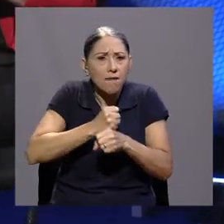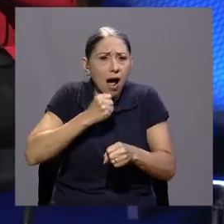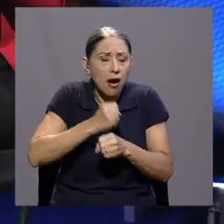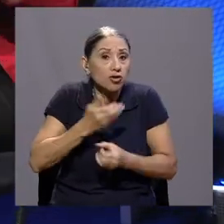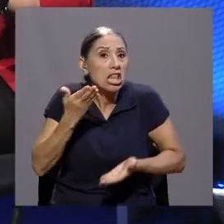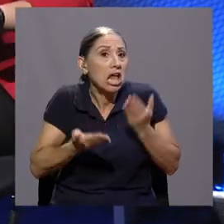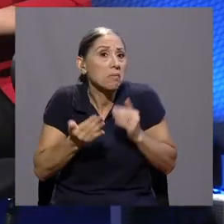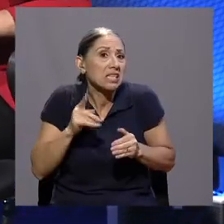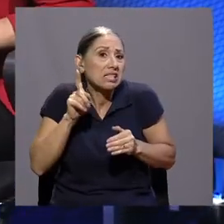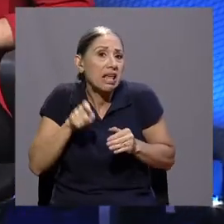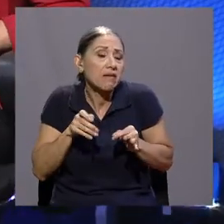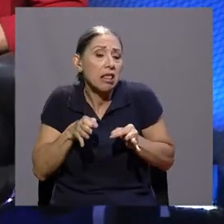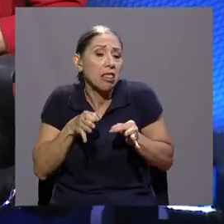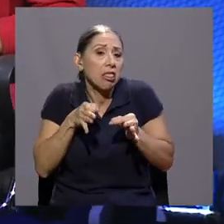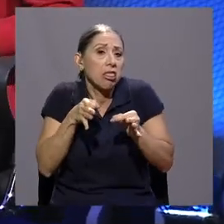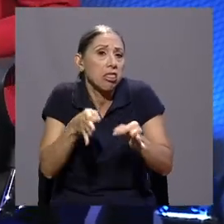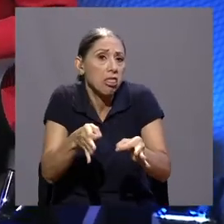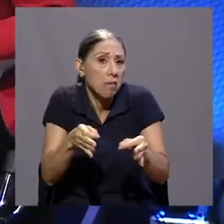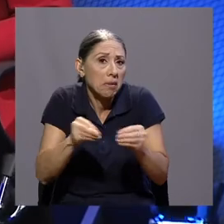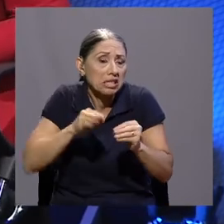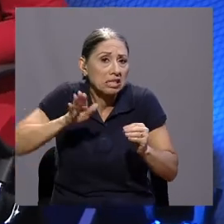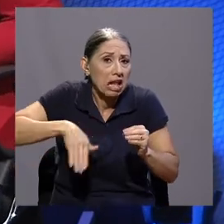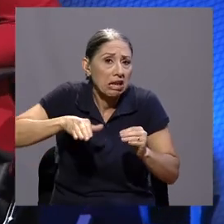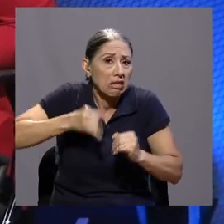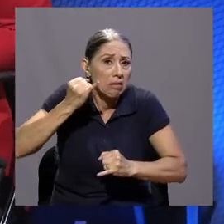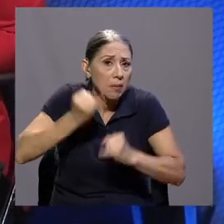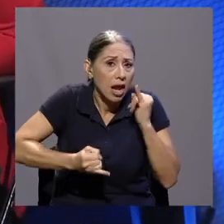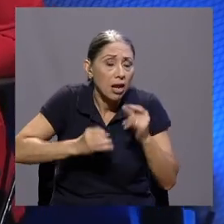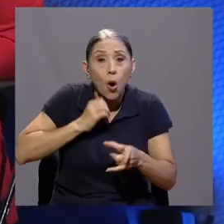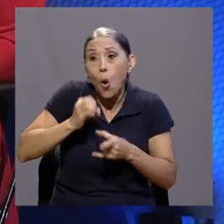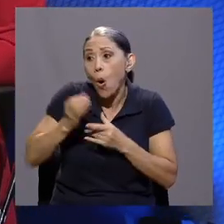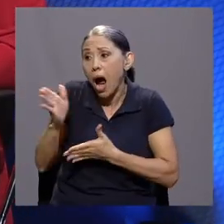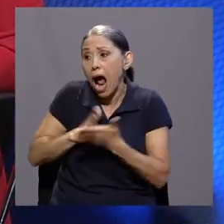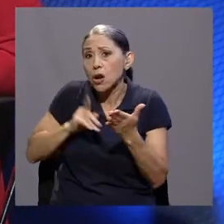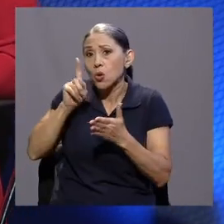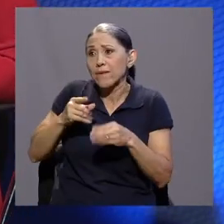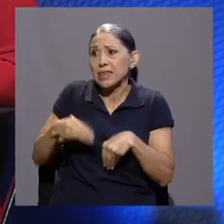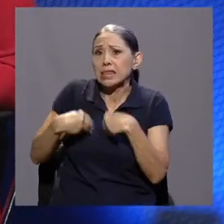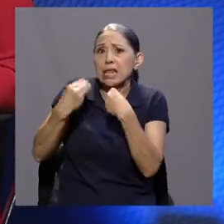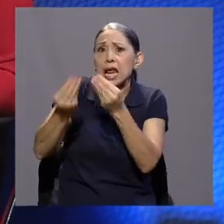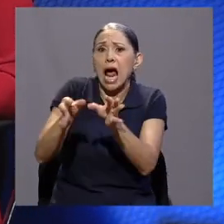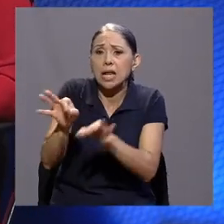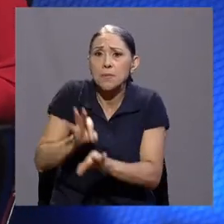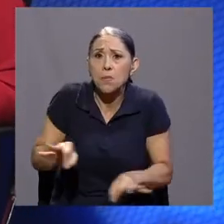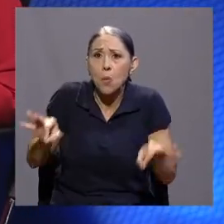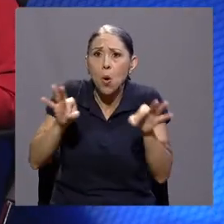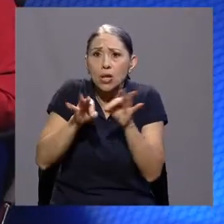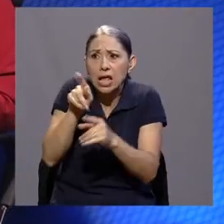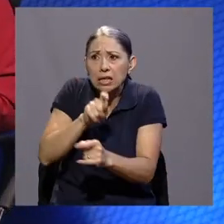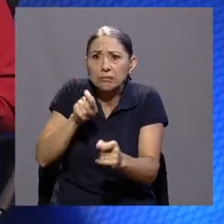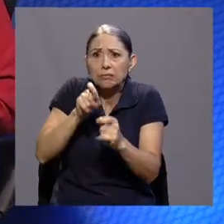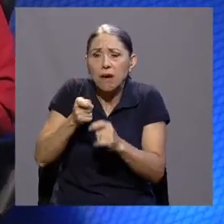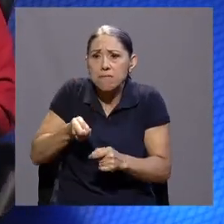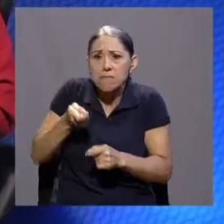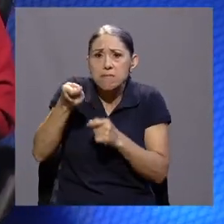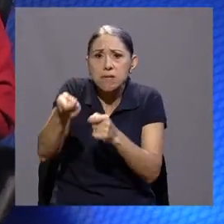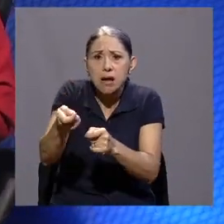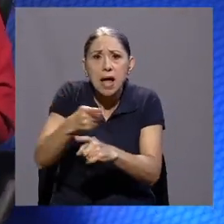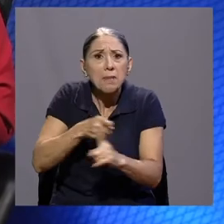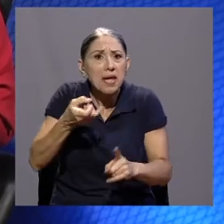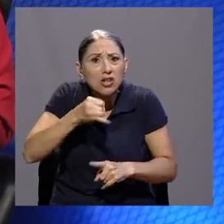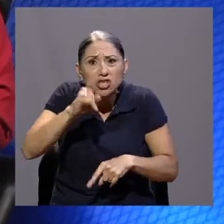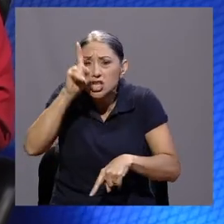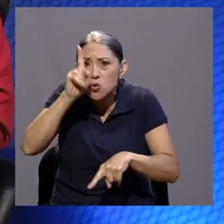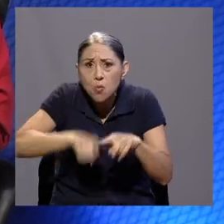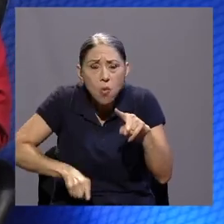entregas importantes, o hay una entrega específica para un cliente a una hora exacta. Pero no sentirse culpable. Si mi horario de trabajo